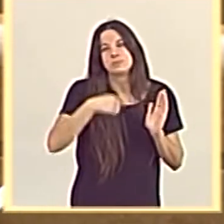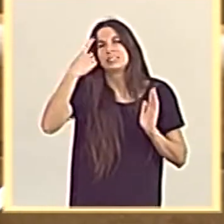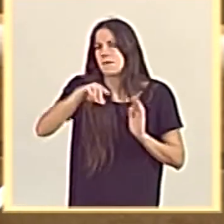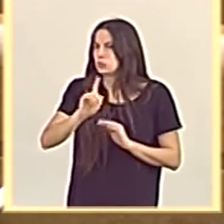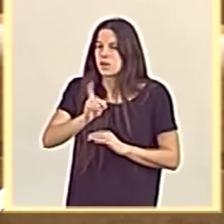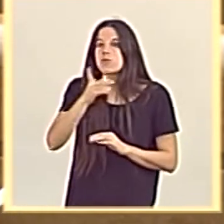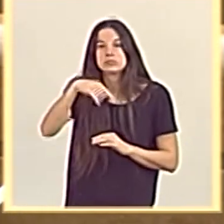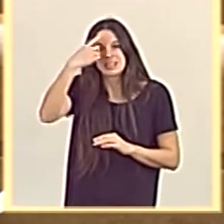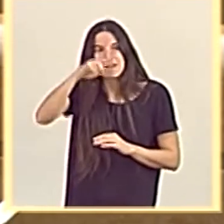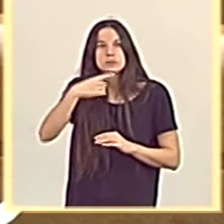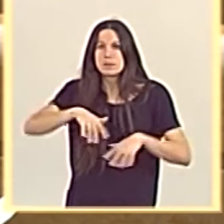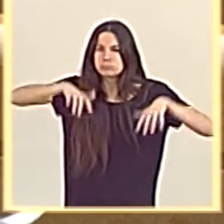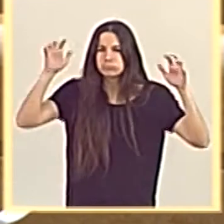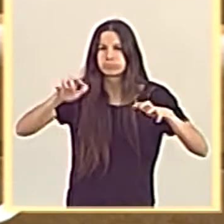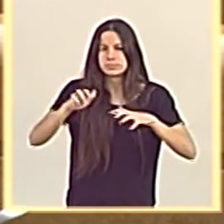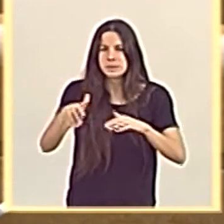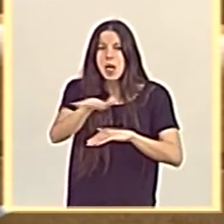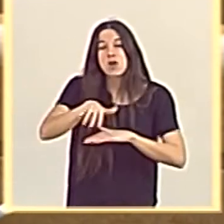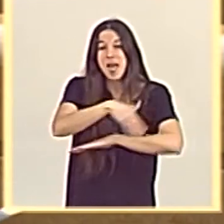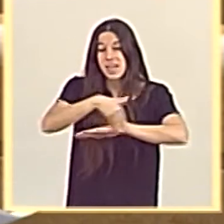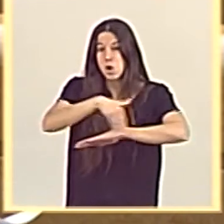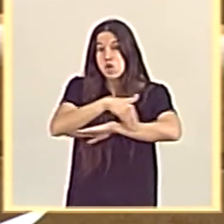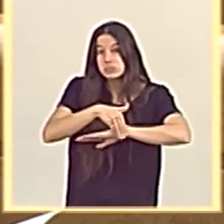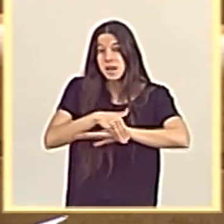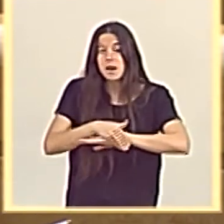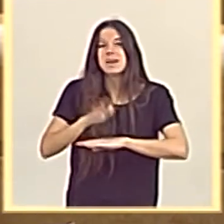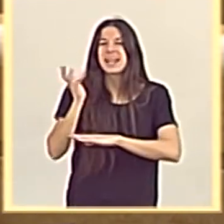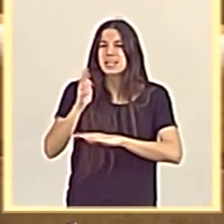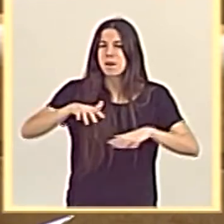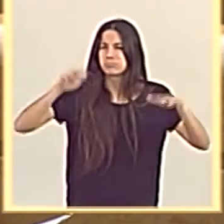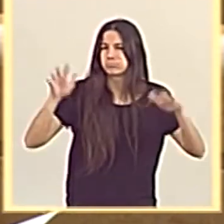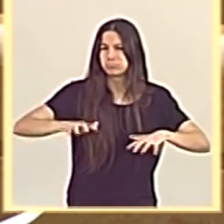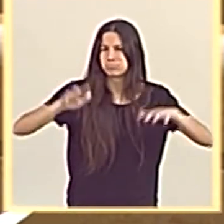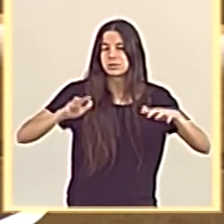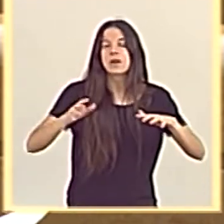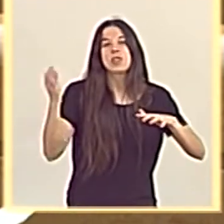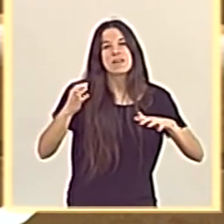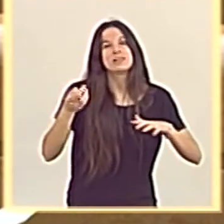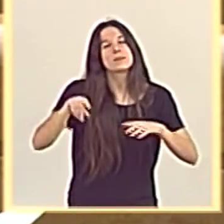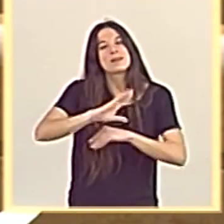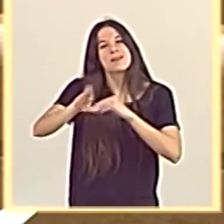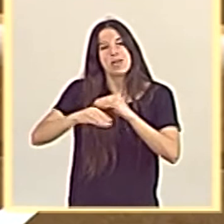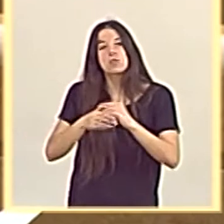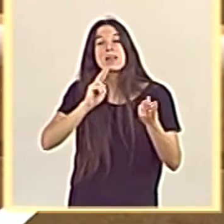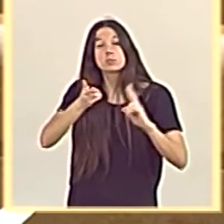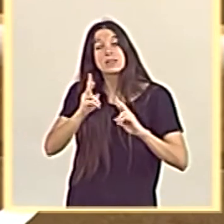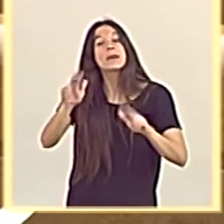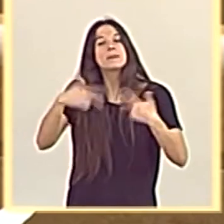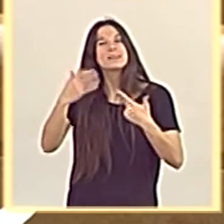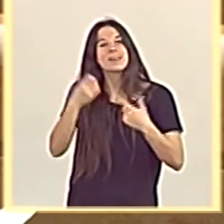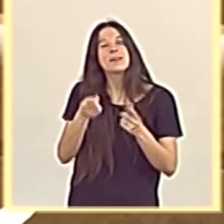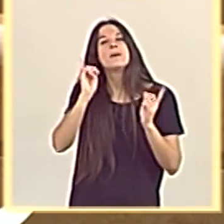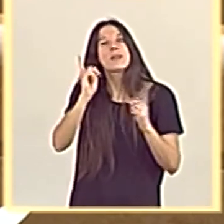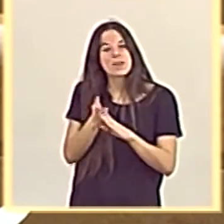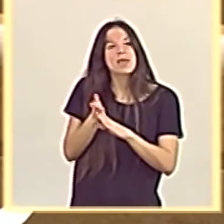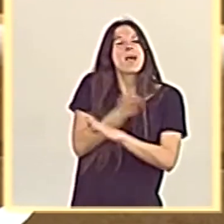temporales en la costa deben integrar, como usted muy bien ha dicho, una respuesta que nos permita anticipar y minimizar